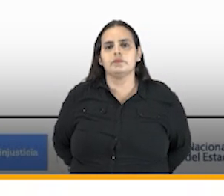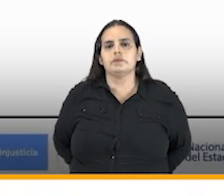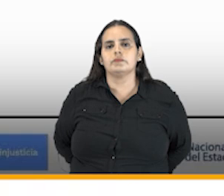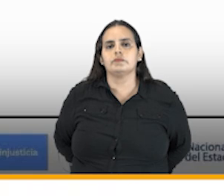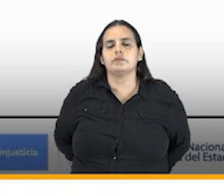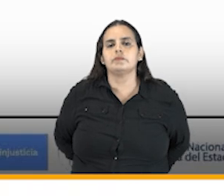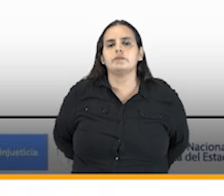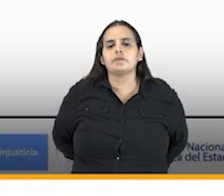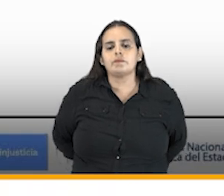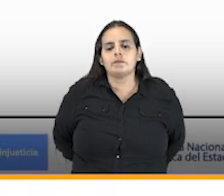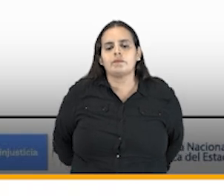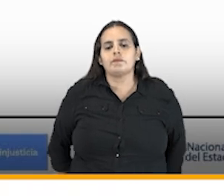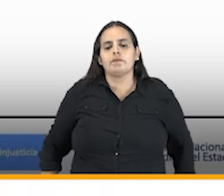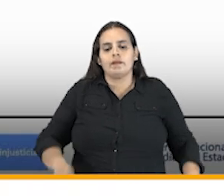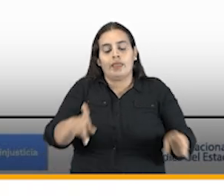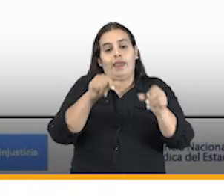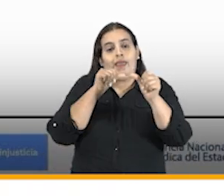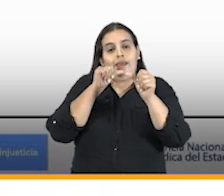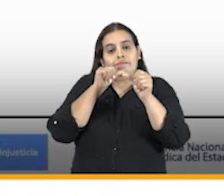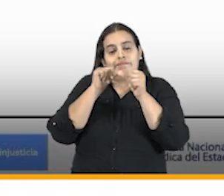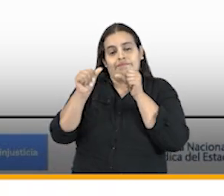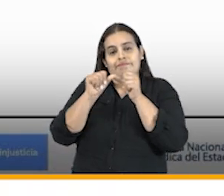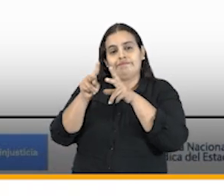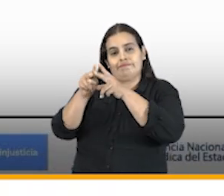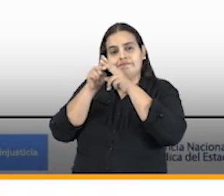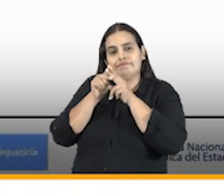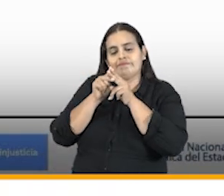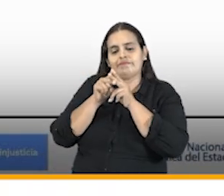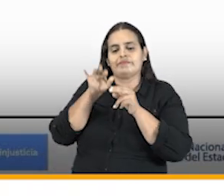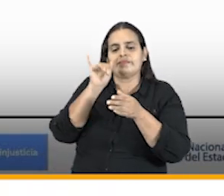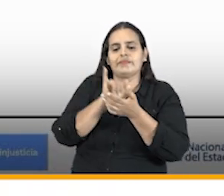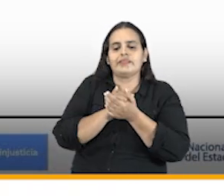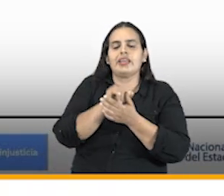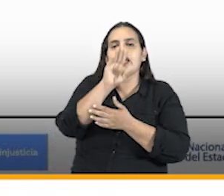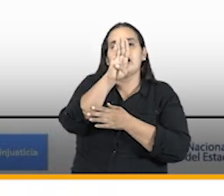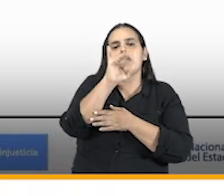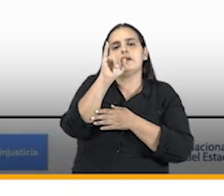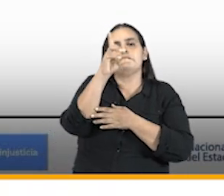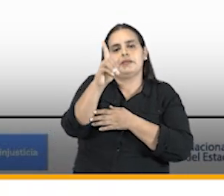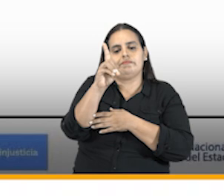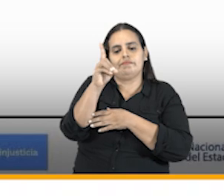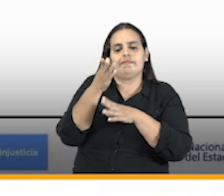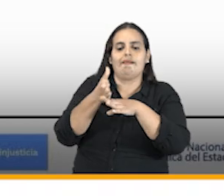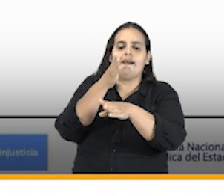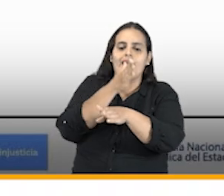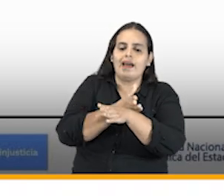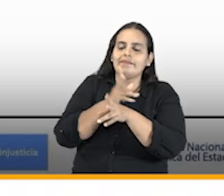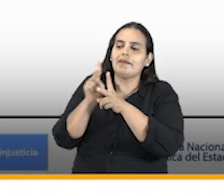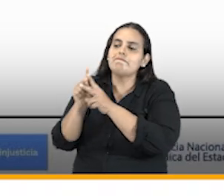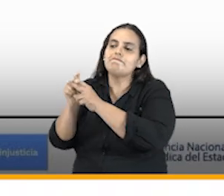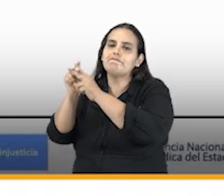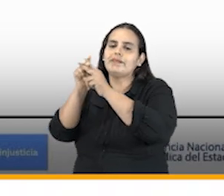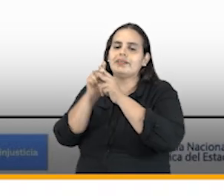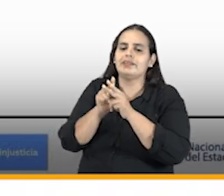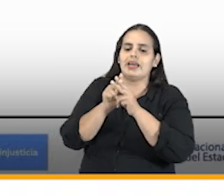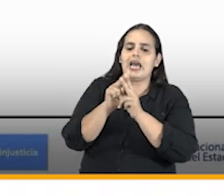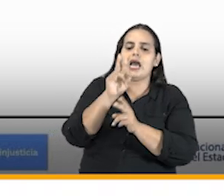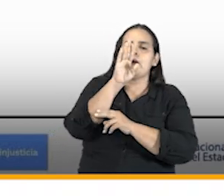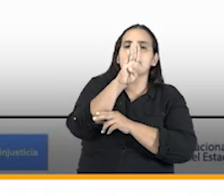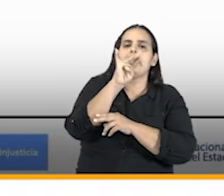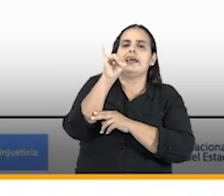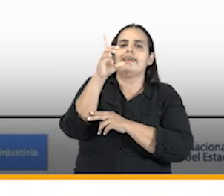en cuanto al crédito del BID el 28 de enero del año pasado se suscribió un crédito con el Banco